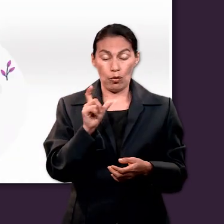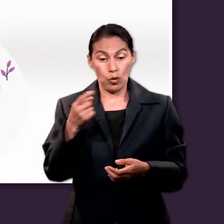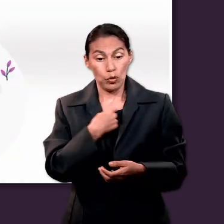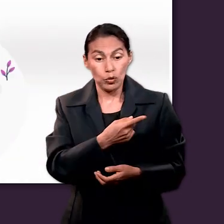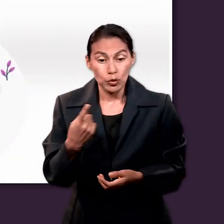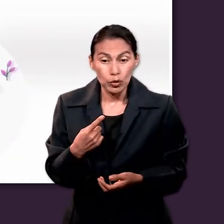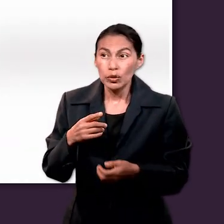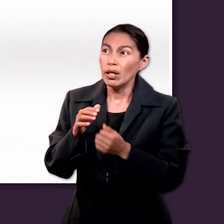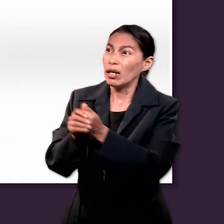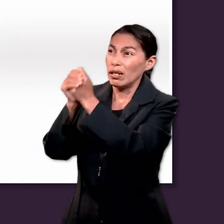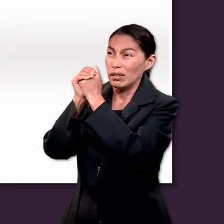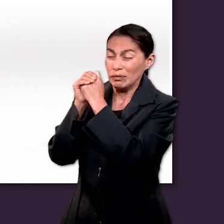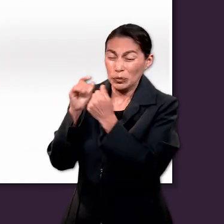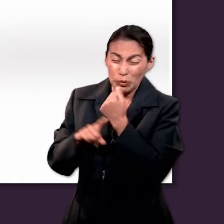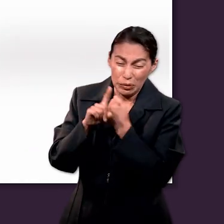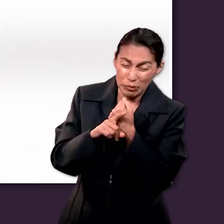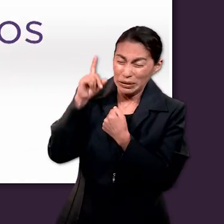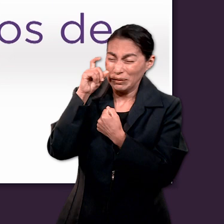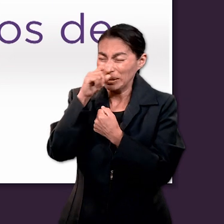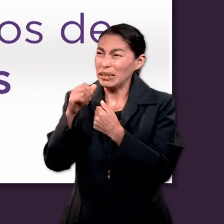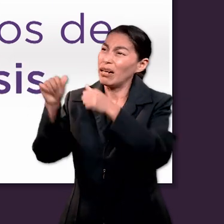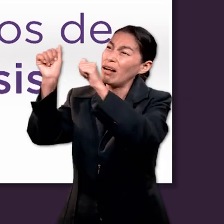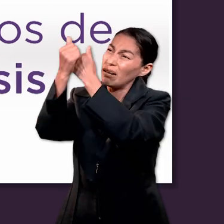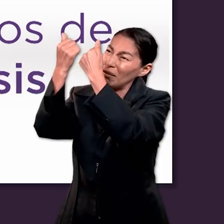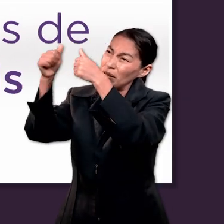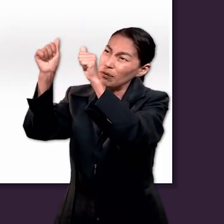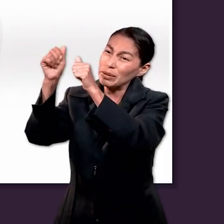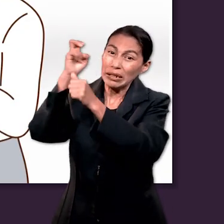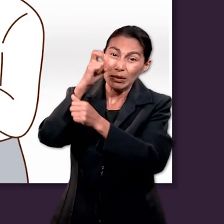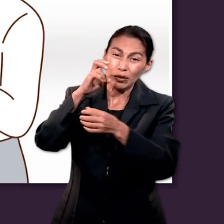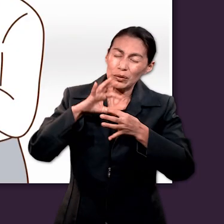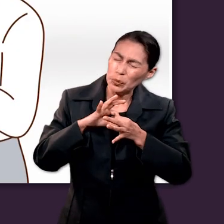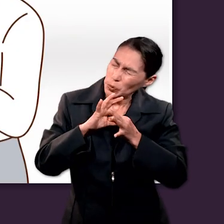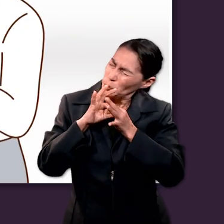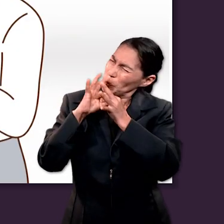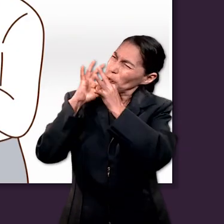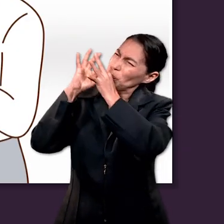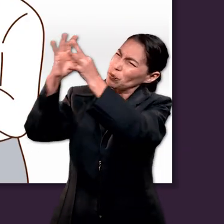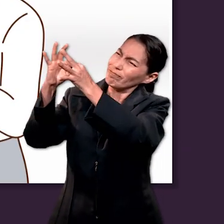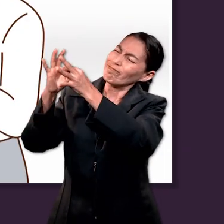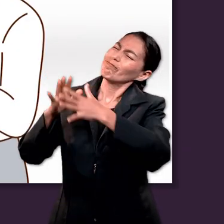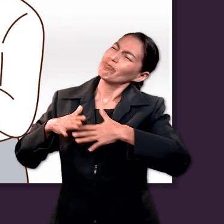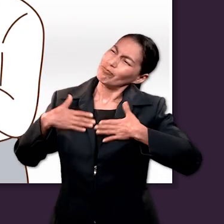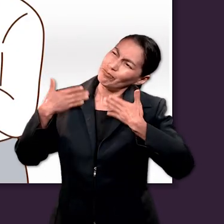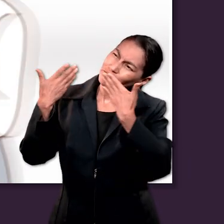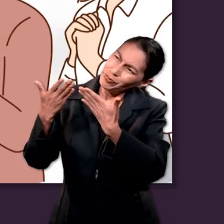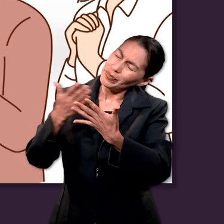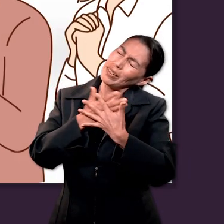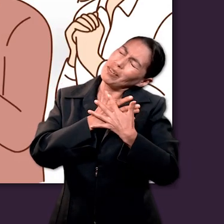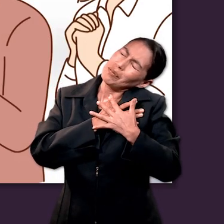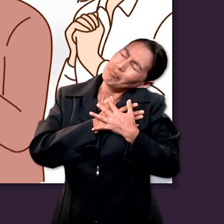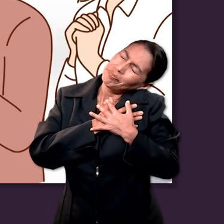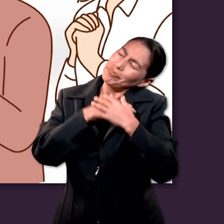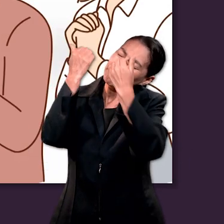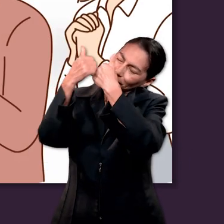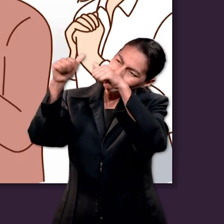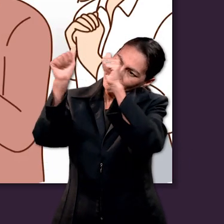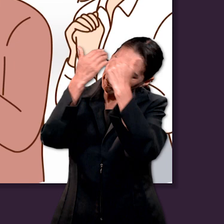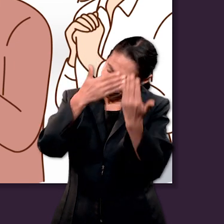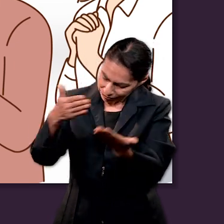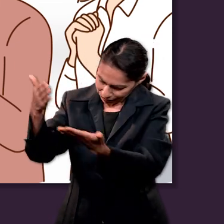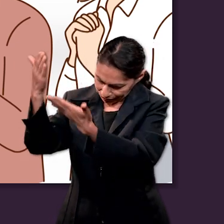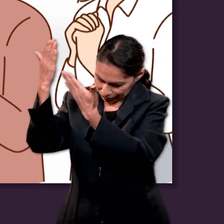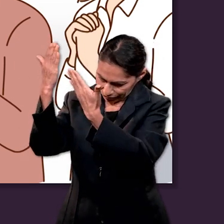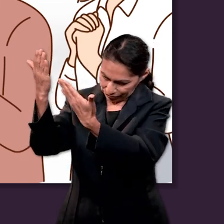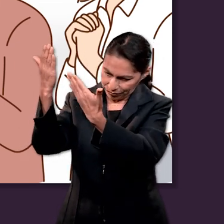Otro principio es que alabar a Dios en tiempos de crisis se origina en nuestra relación con Dios, donde lo conocemos,